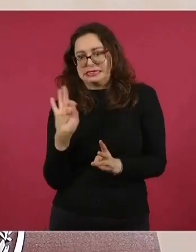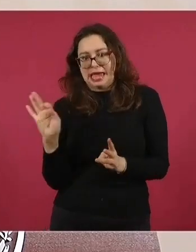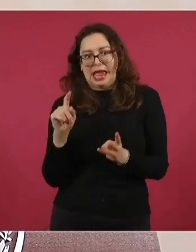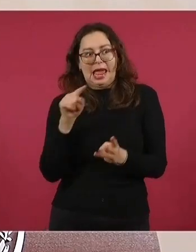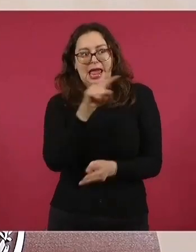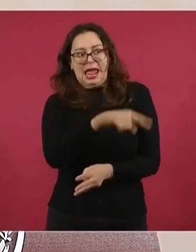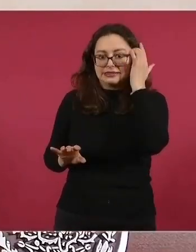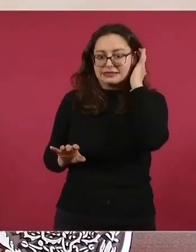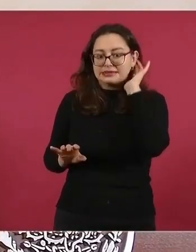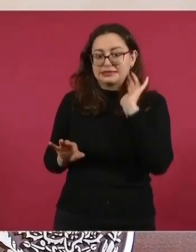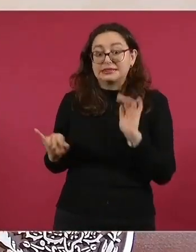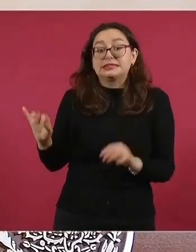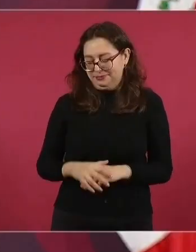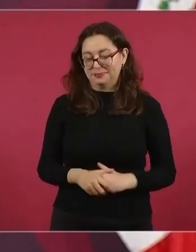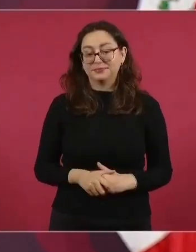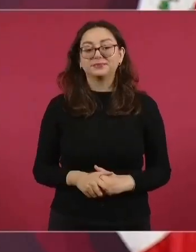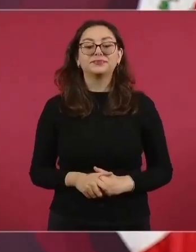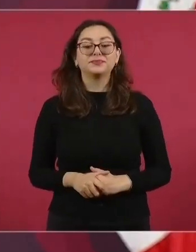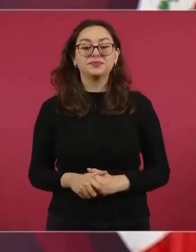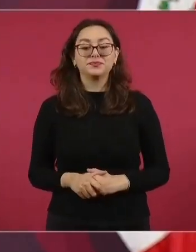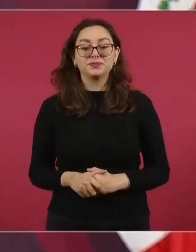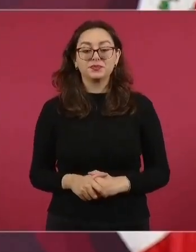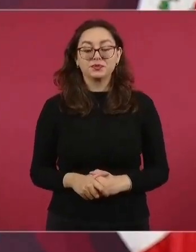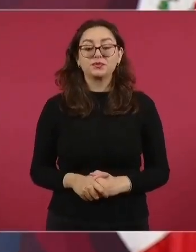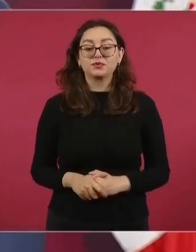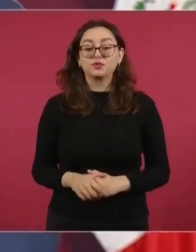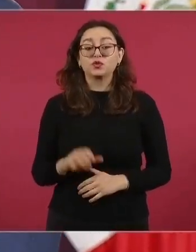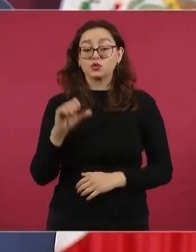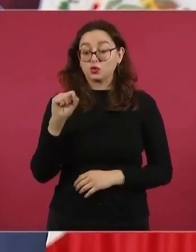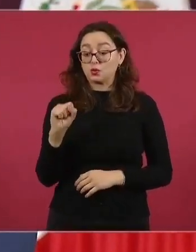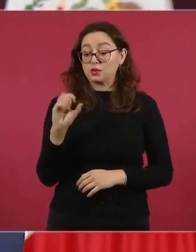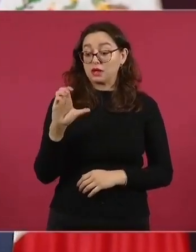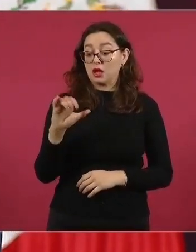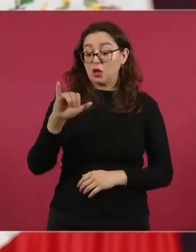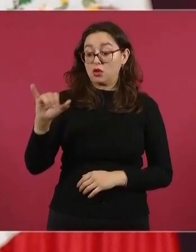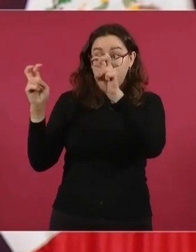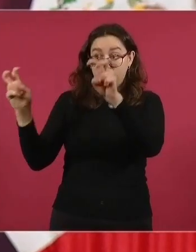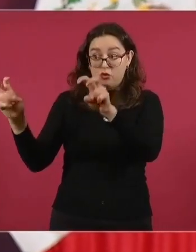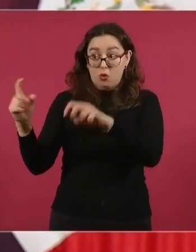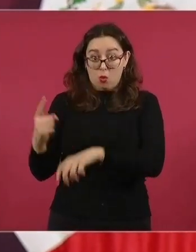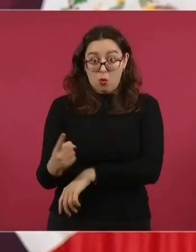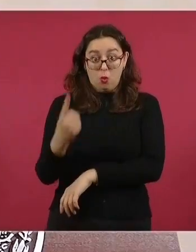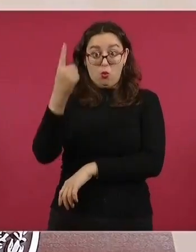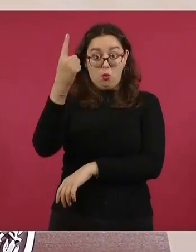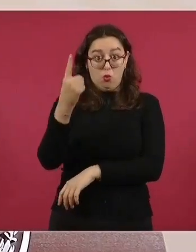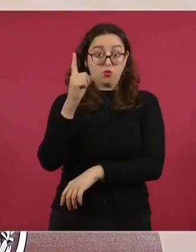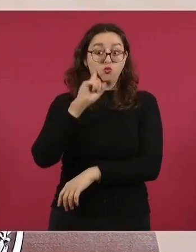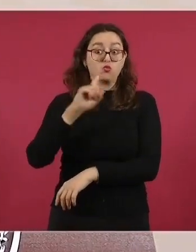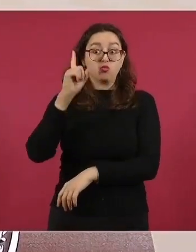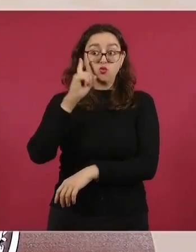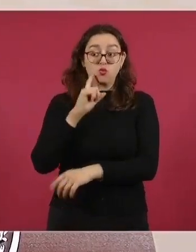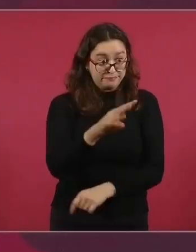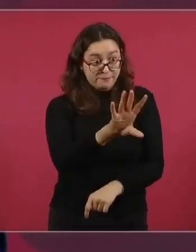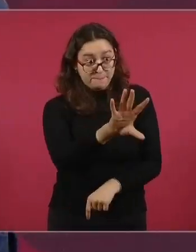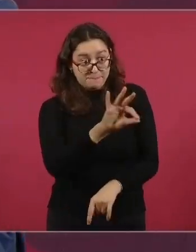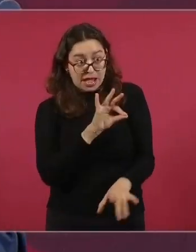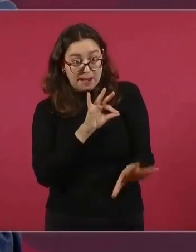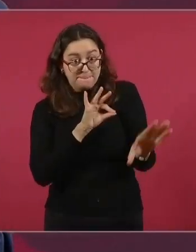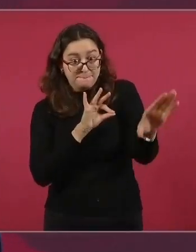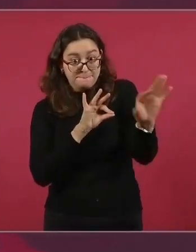Ya envié la terna para ministra de la Suprema Corte de Justicia de la Nación. ¿Quiénes son? Ah, ahí va.